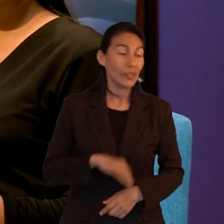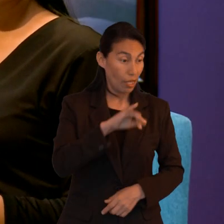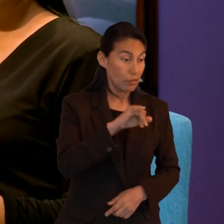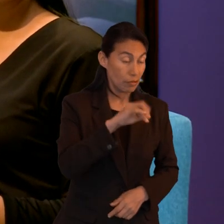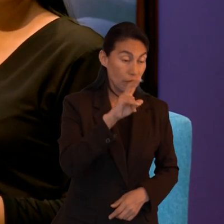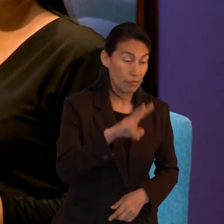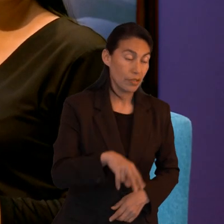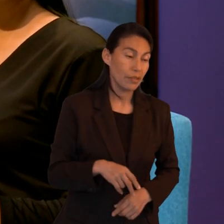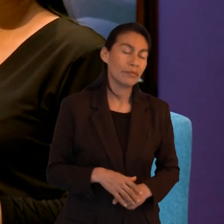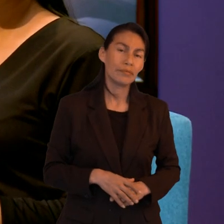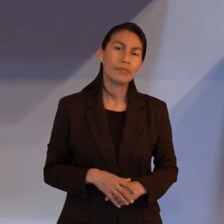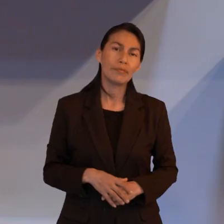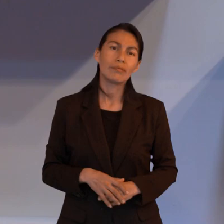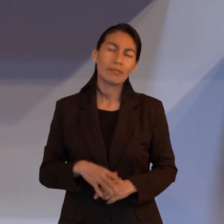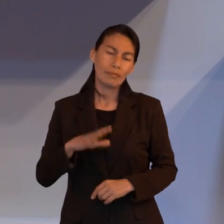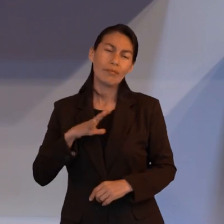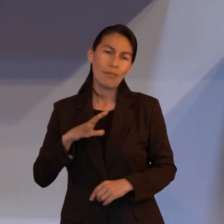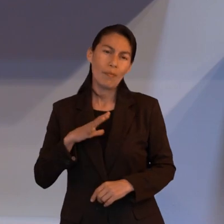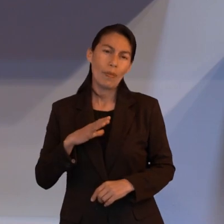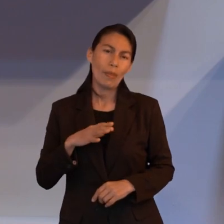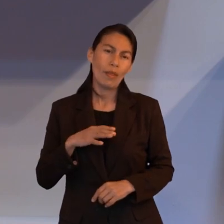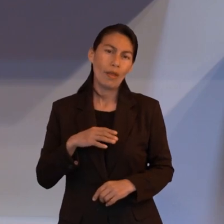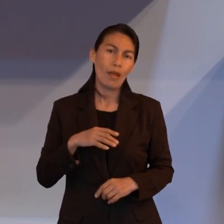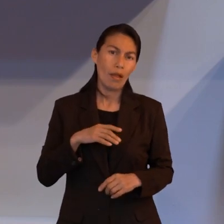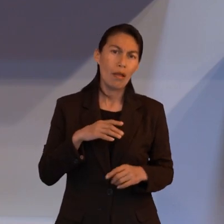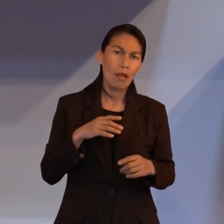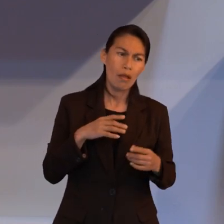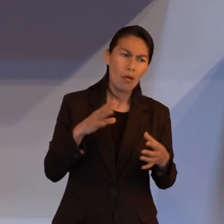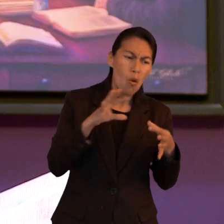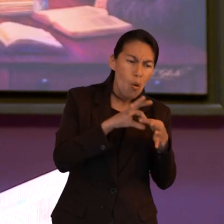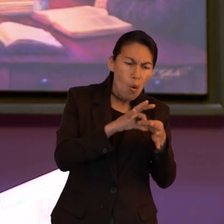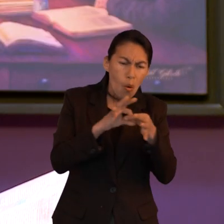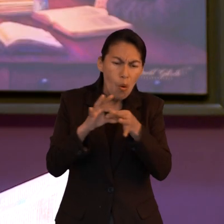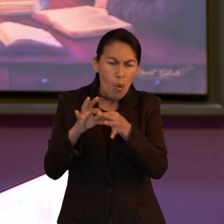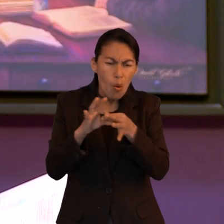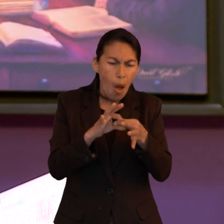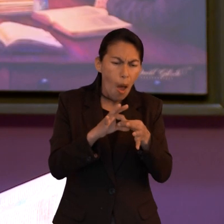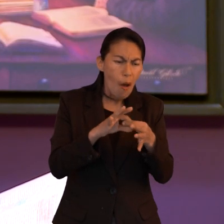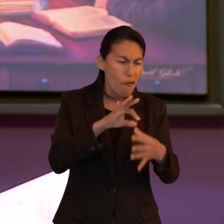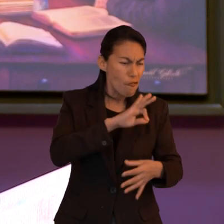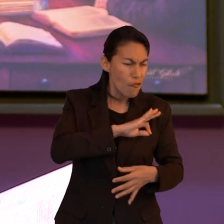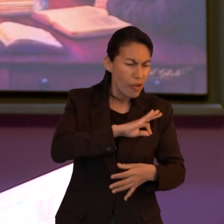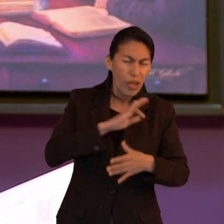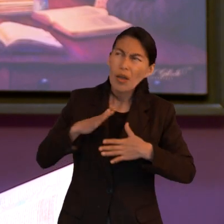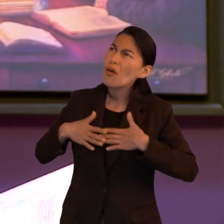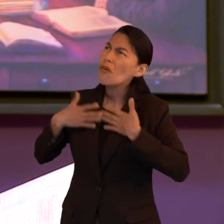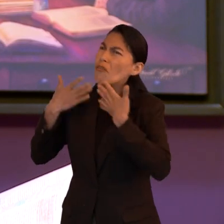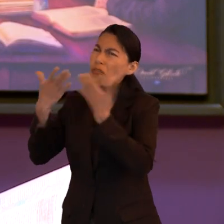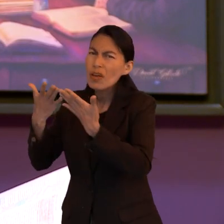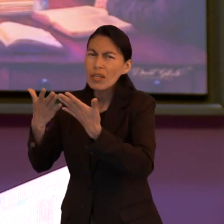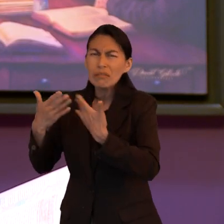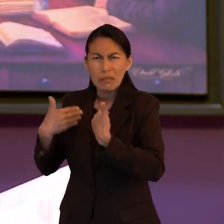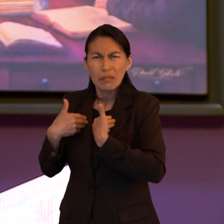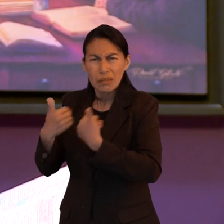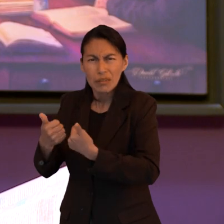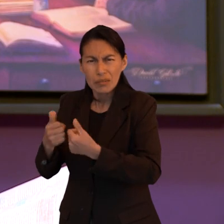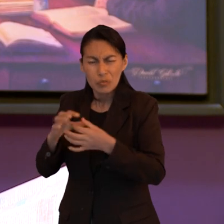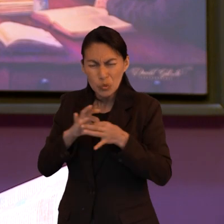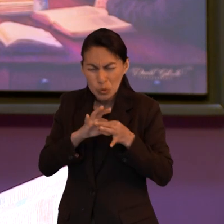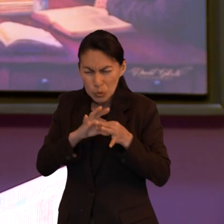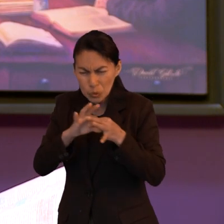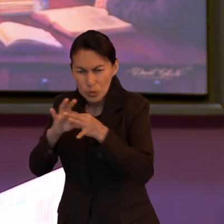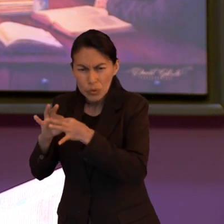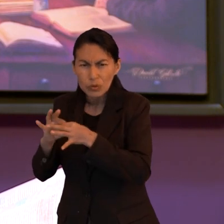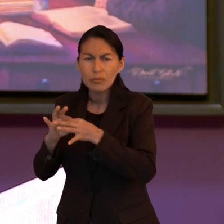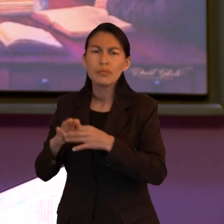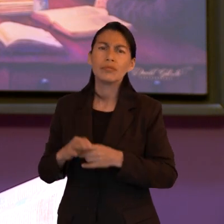es así es y si hay relación entre creer y comprensión porque si primero viene la fe después la